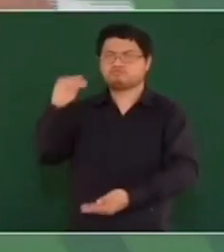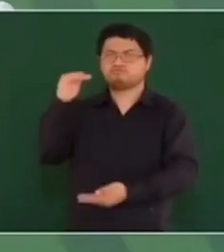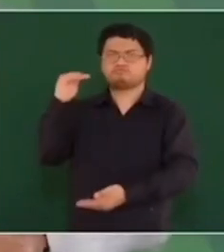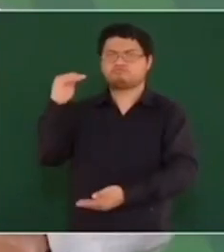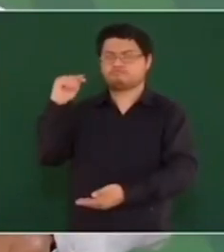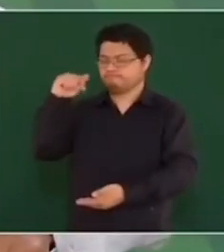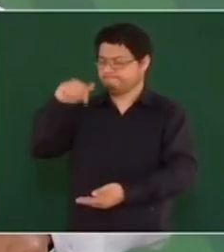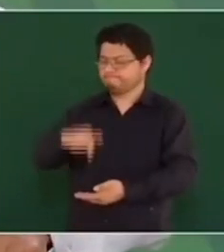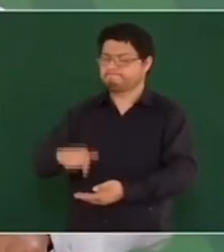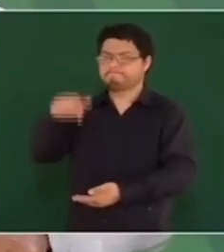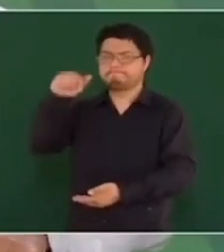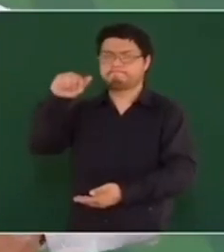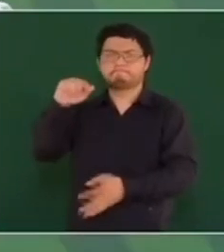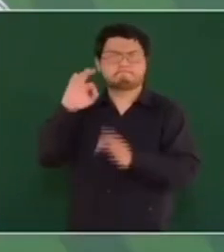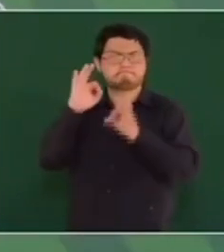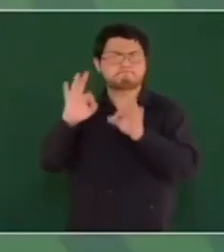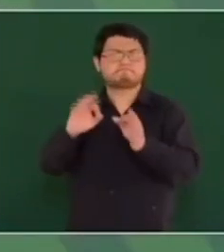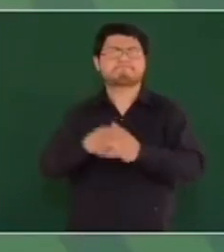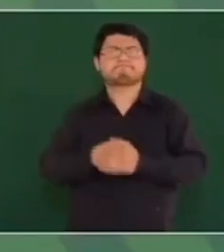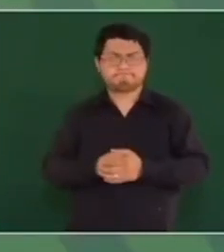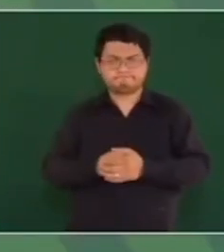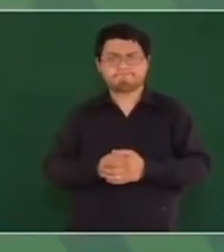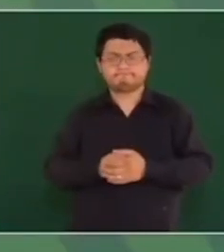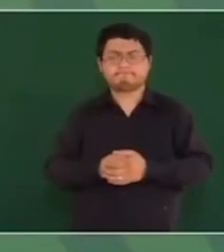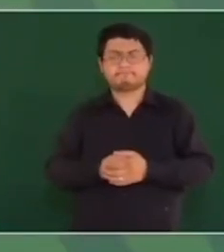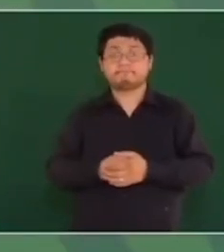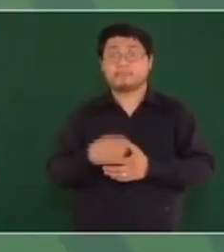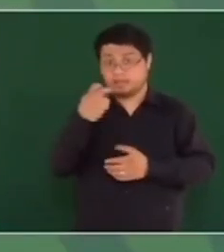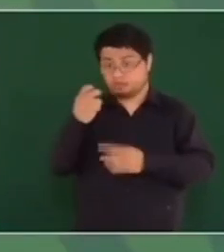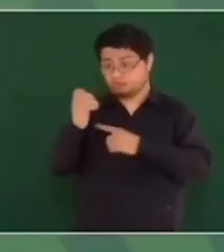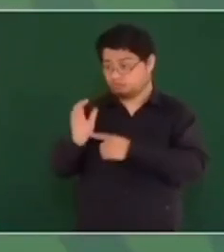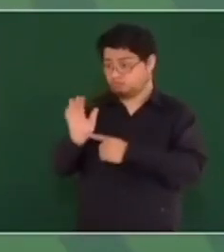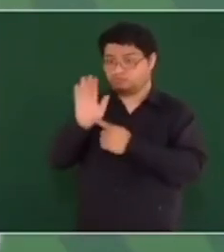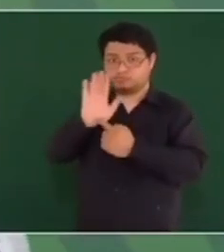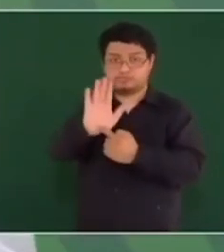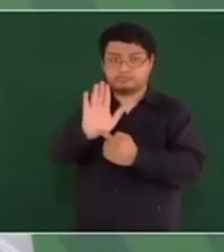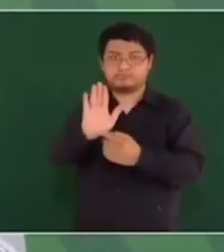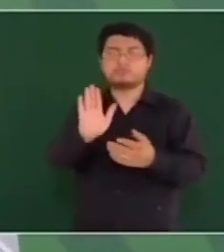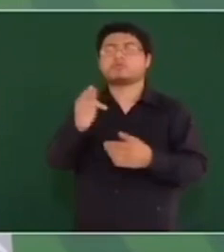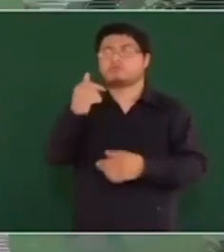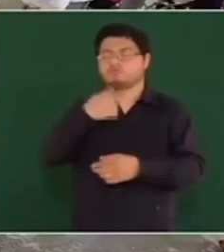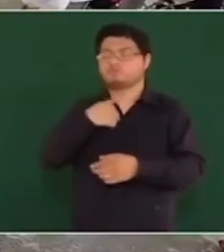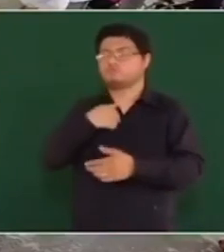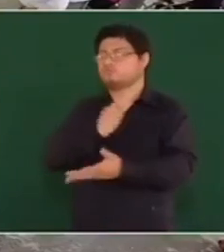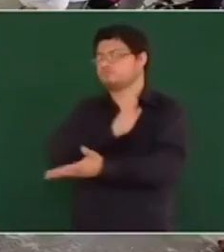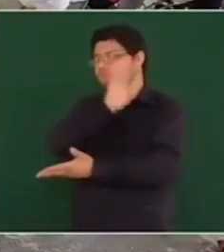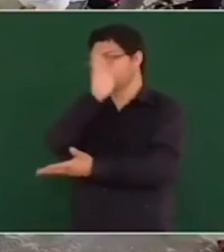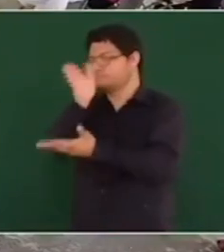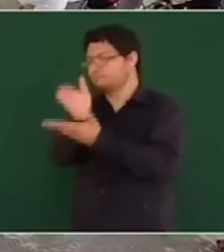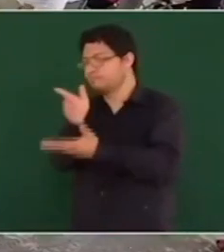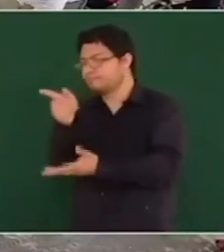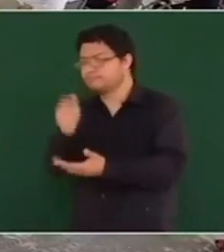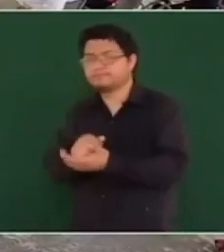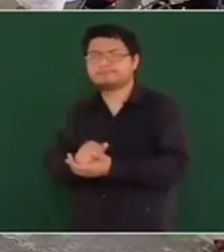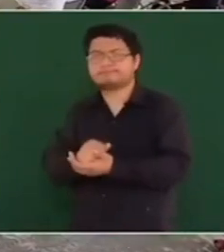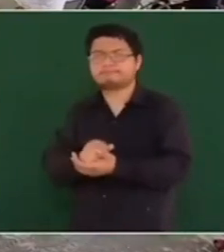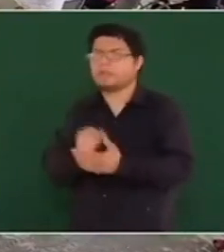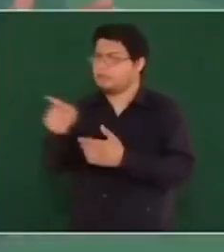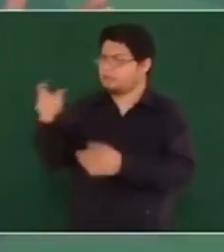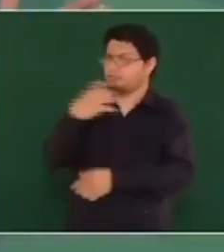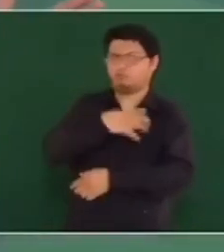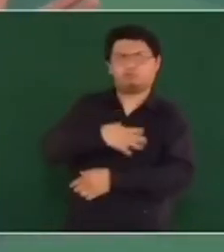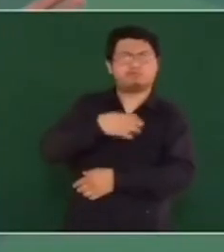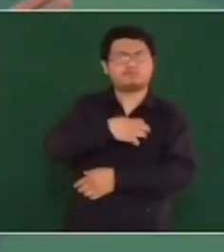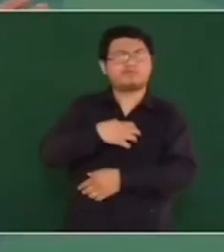Entonces, eso es lo que se presentó ahora que fui. Y estaban los técnicos muy